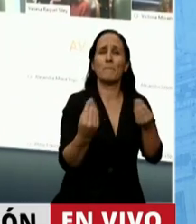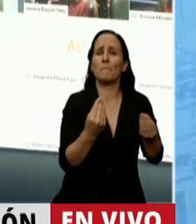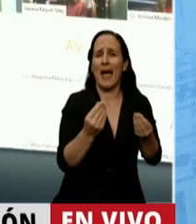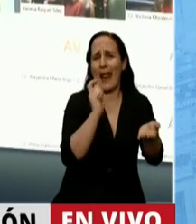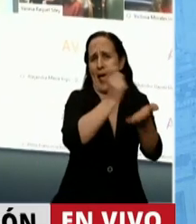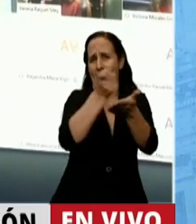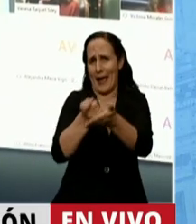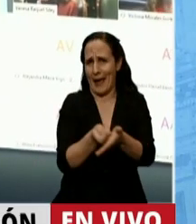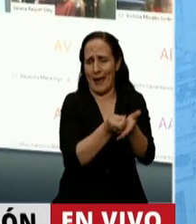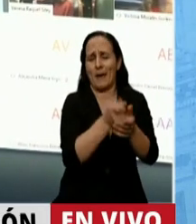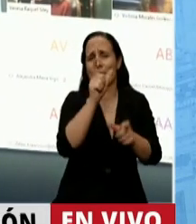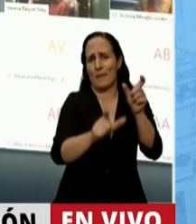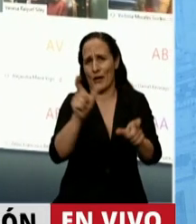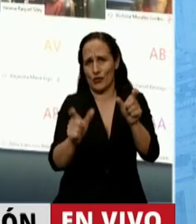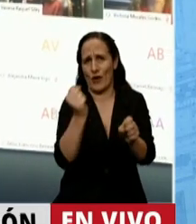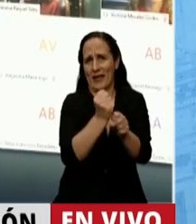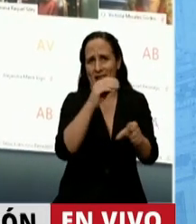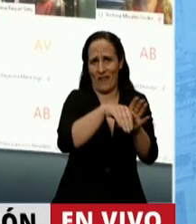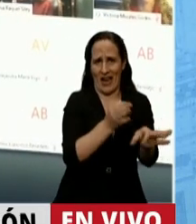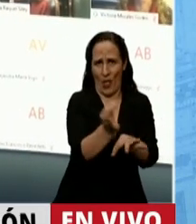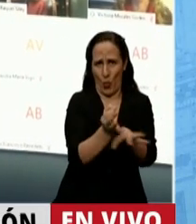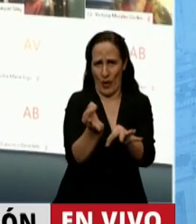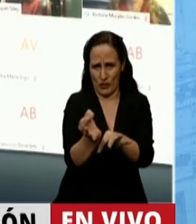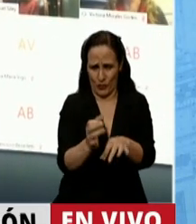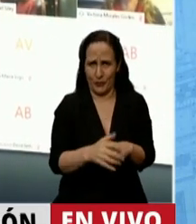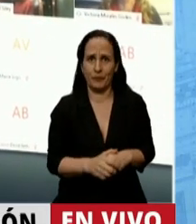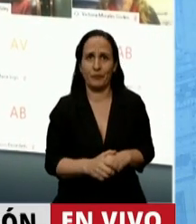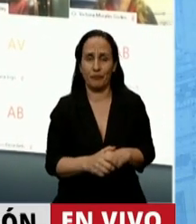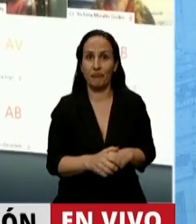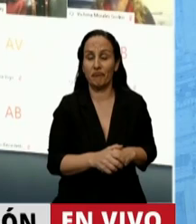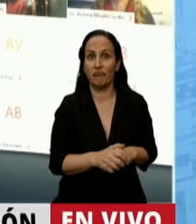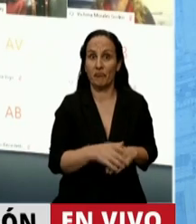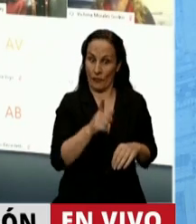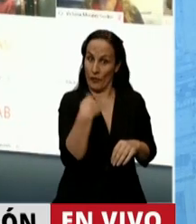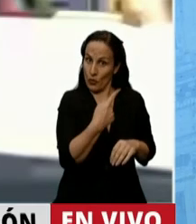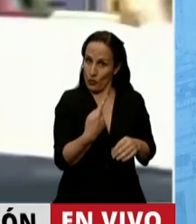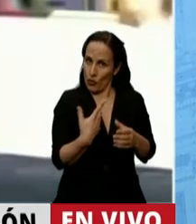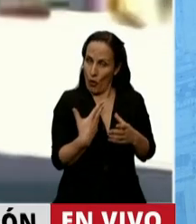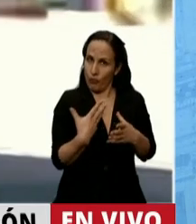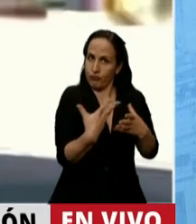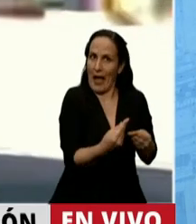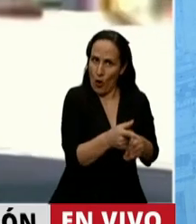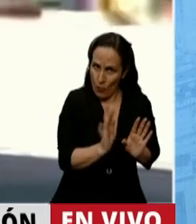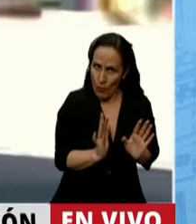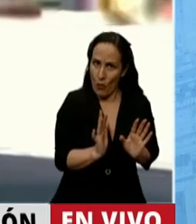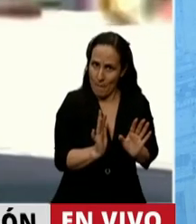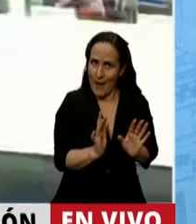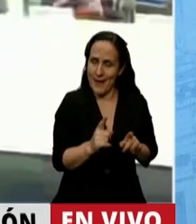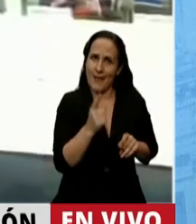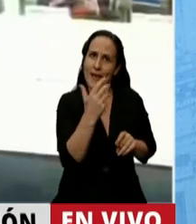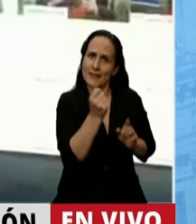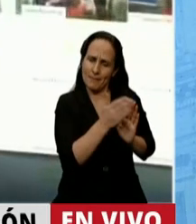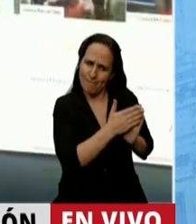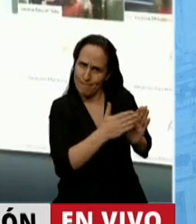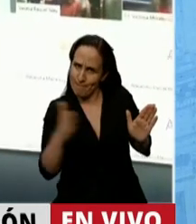de los trabajadores y las trabajadoras de la educación. Ese es el acompañamiento y el compromiso que tuvimos durante el primer